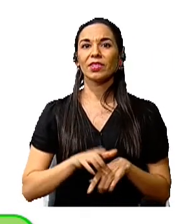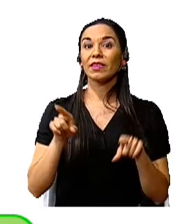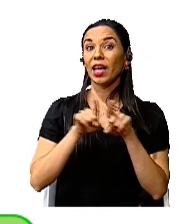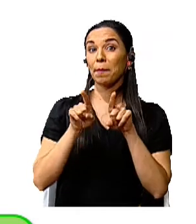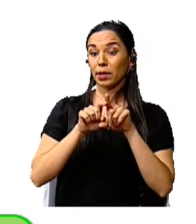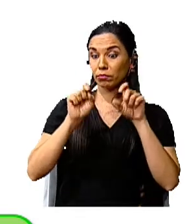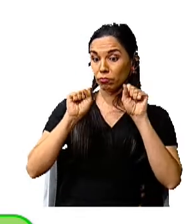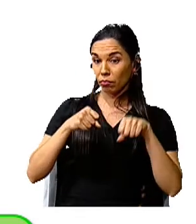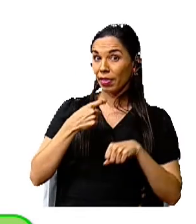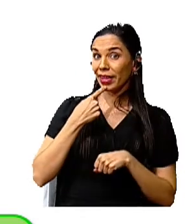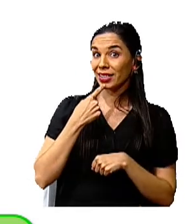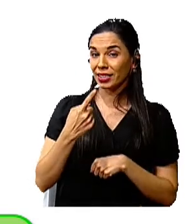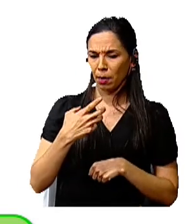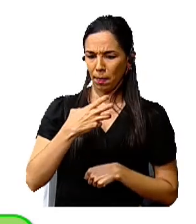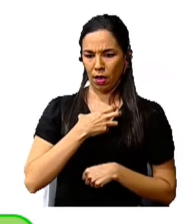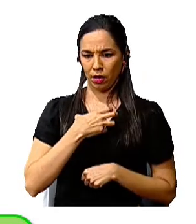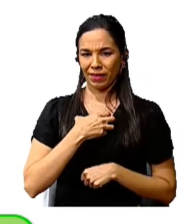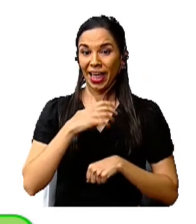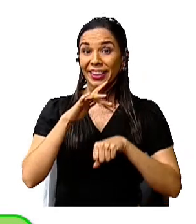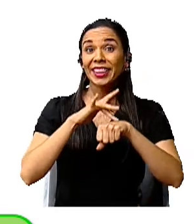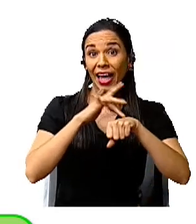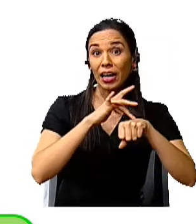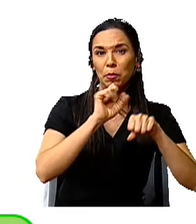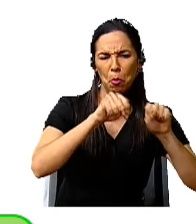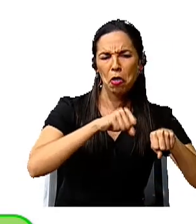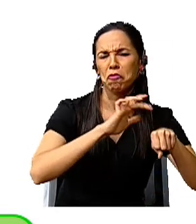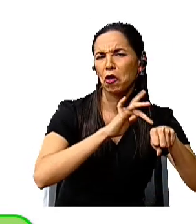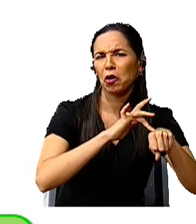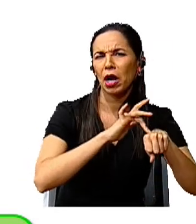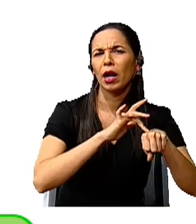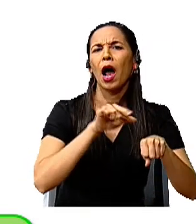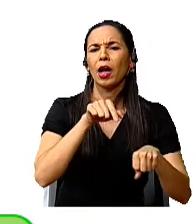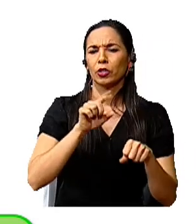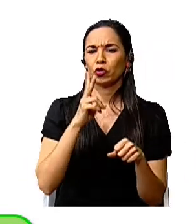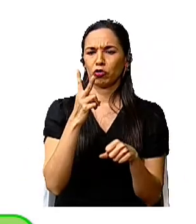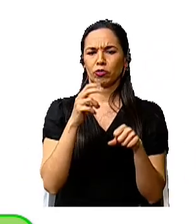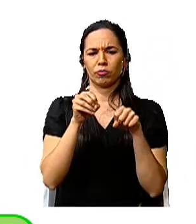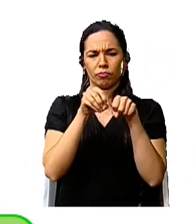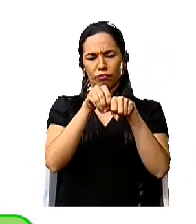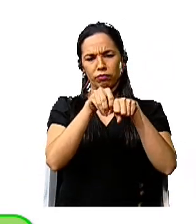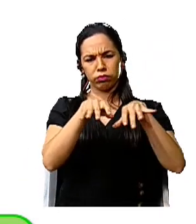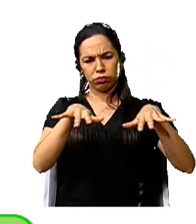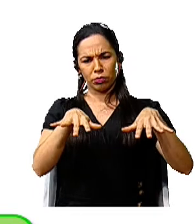decir que el patrimonio tangible se divide en dos partes. Entonces,